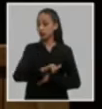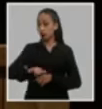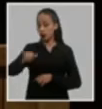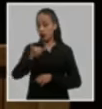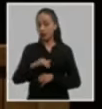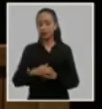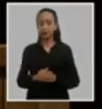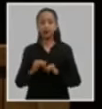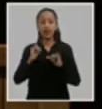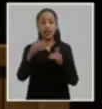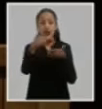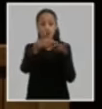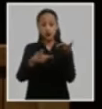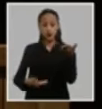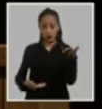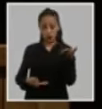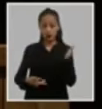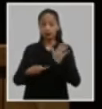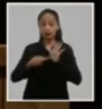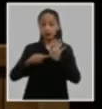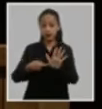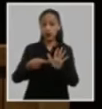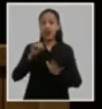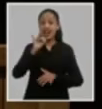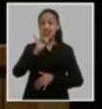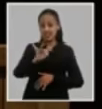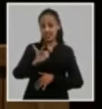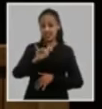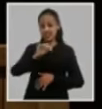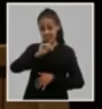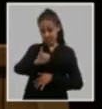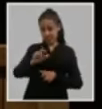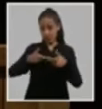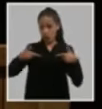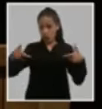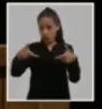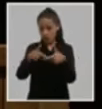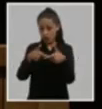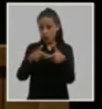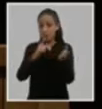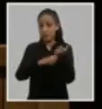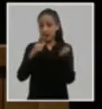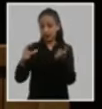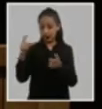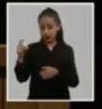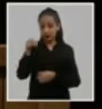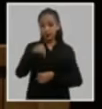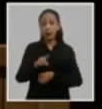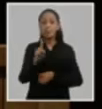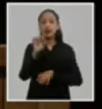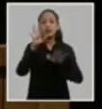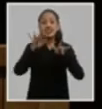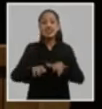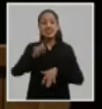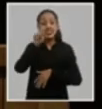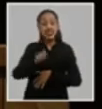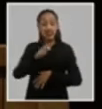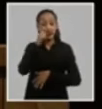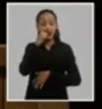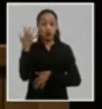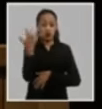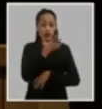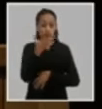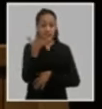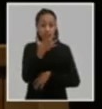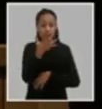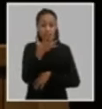informes centrales presentados al sexto y séptimo congreso del partido comunista de Cuba el primer secretario del comité central general de ejército